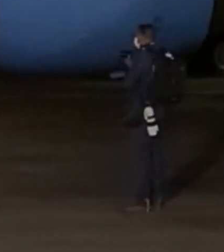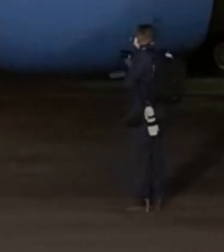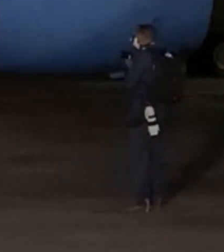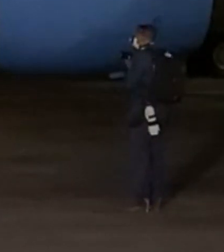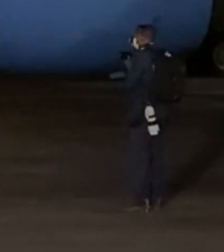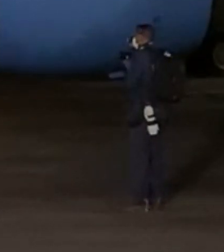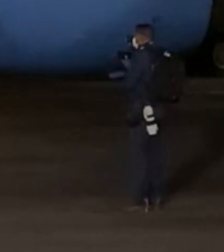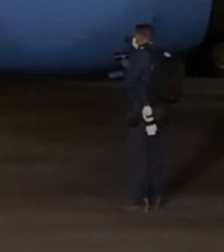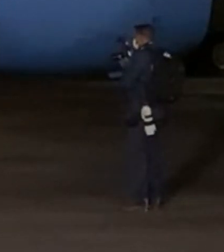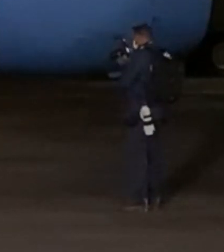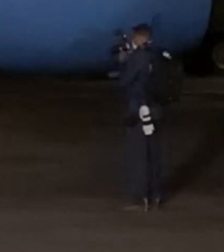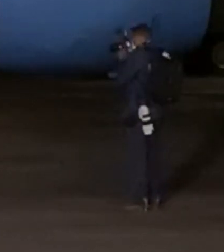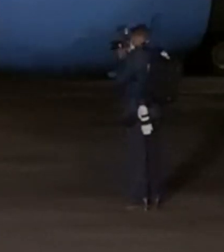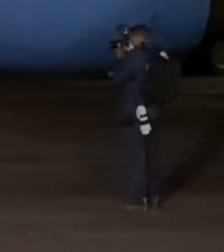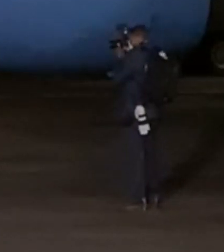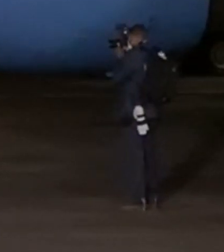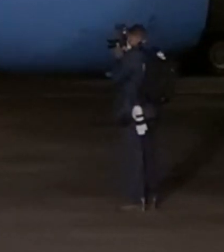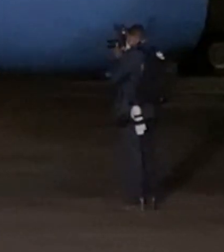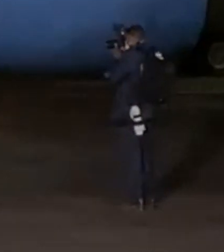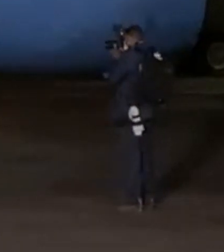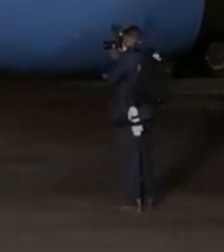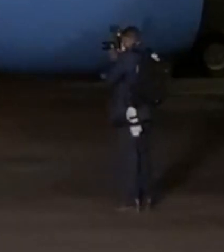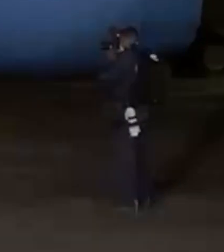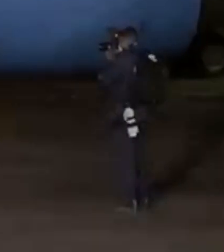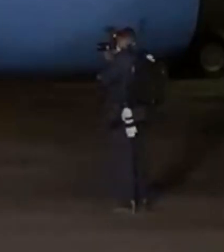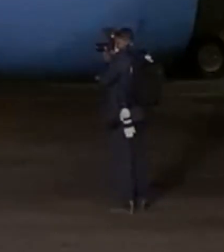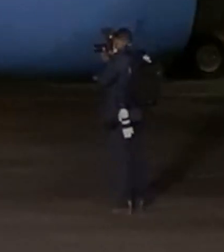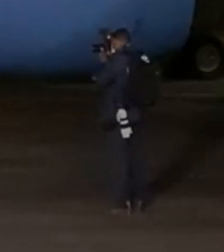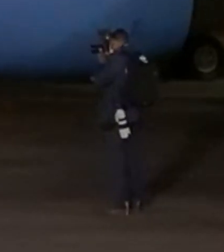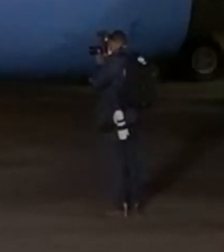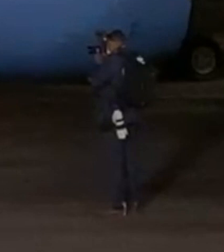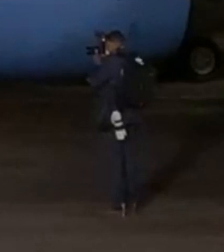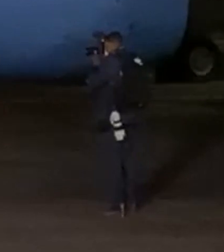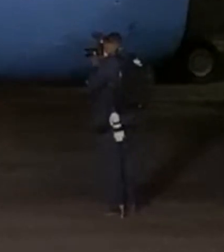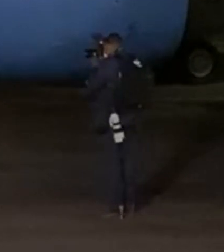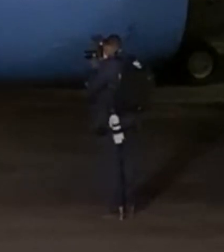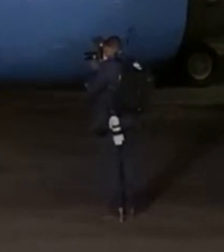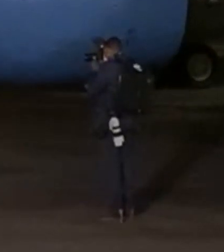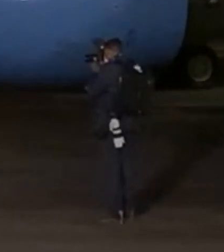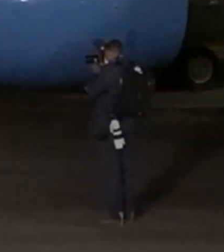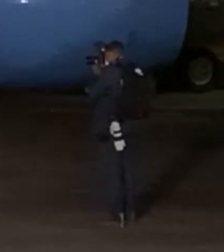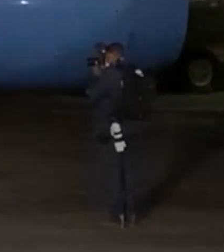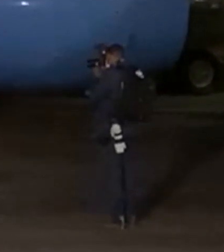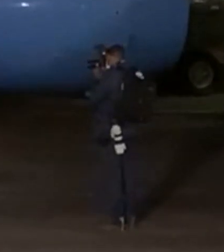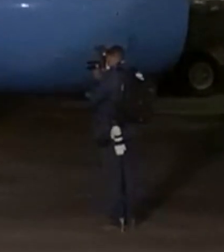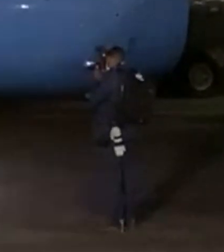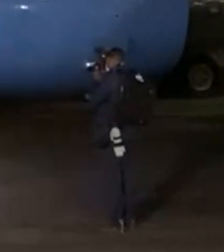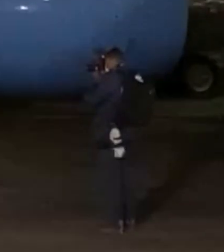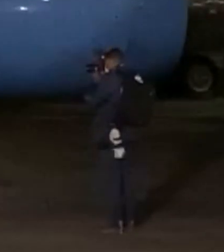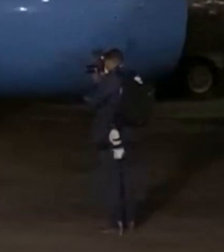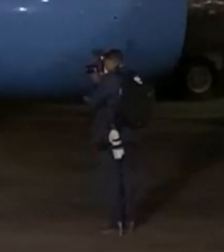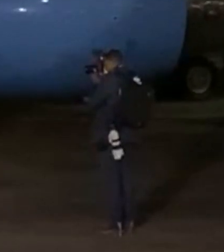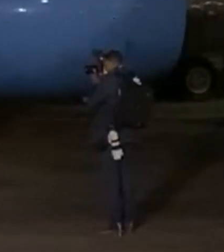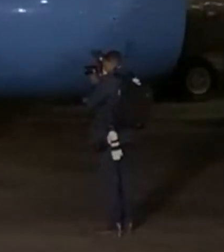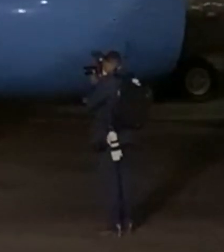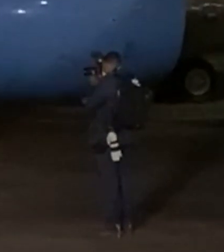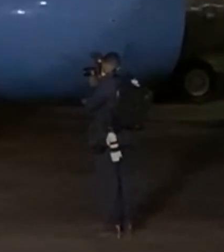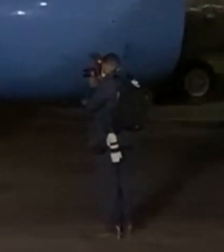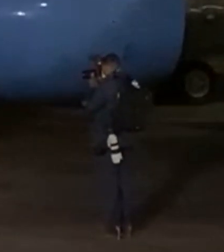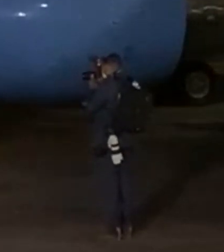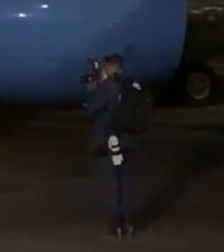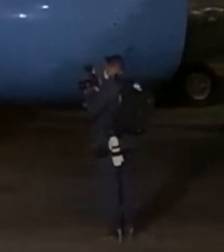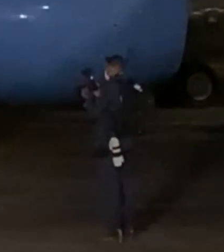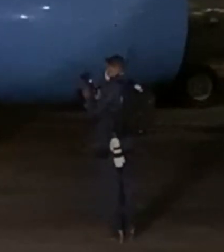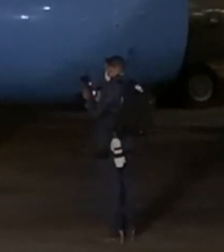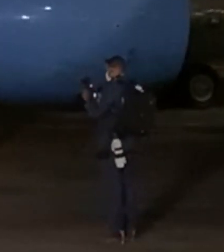alrededor de las 11 y media. Después va a haber un recorrido y una plática entre el señor presidente y la señora